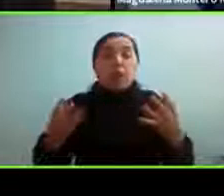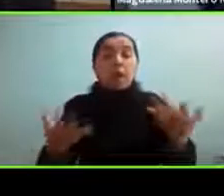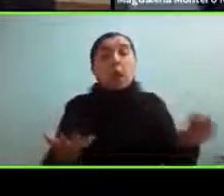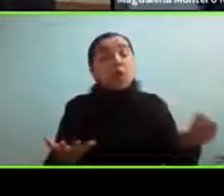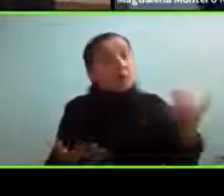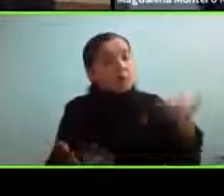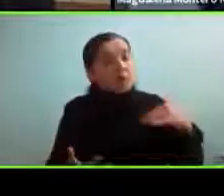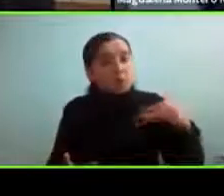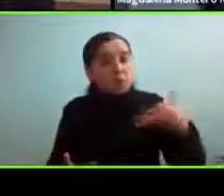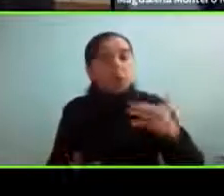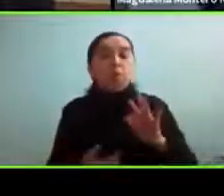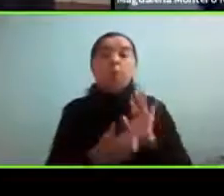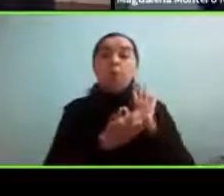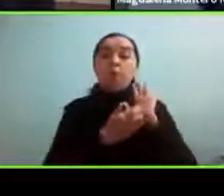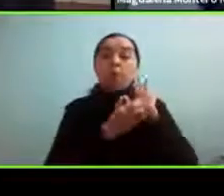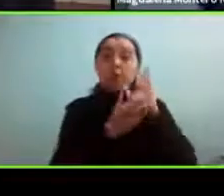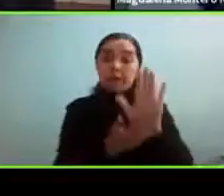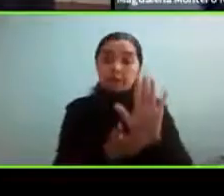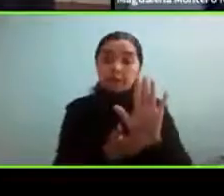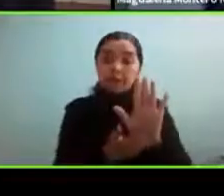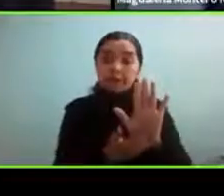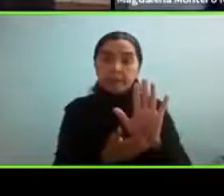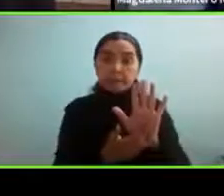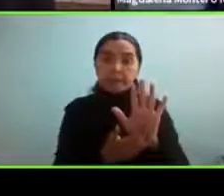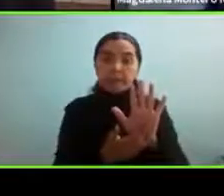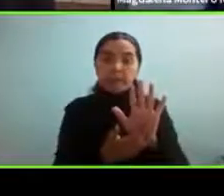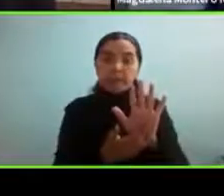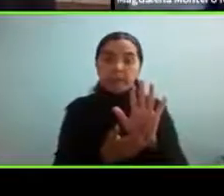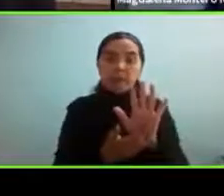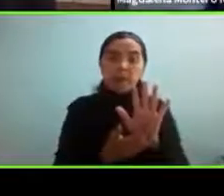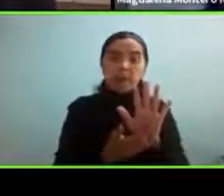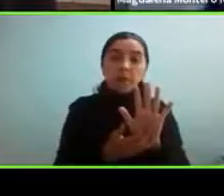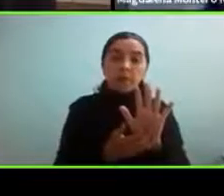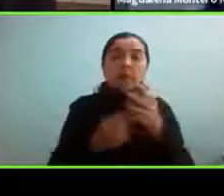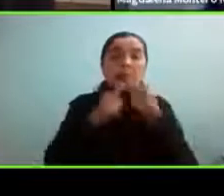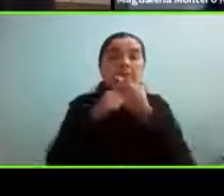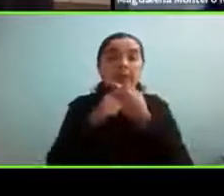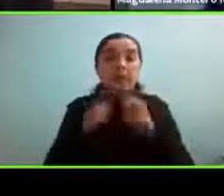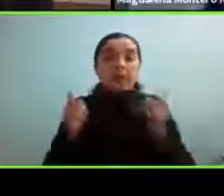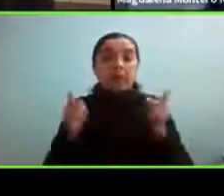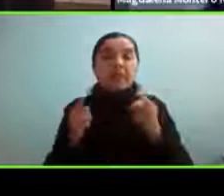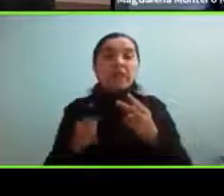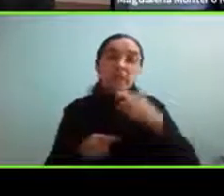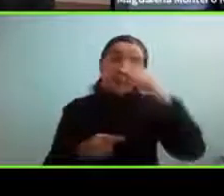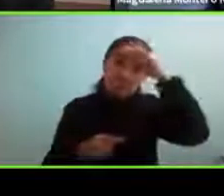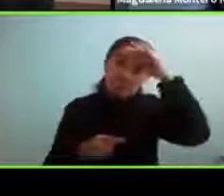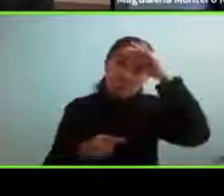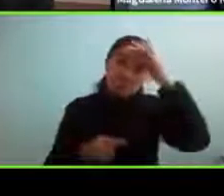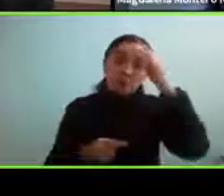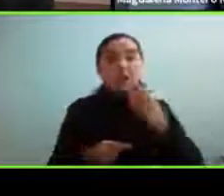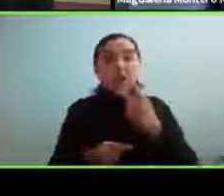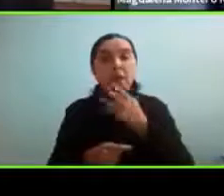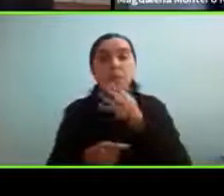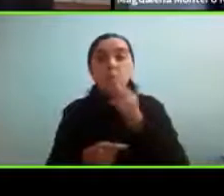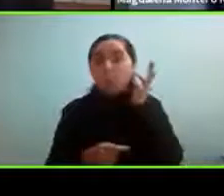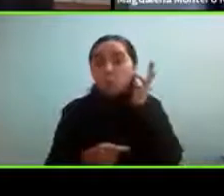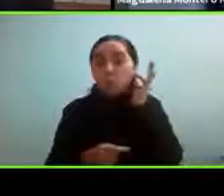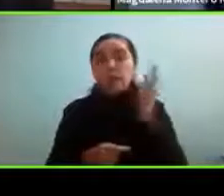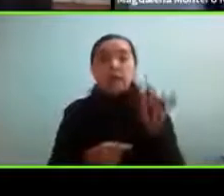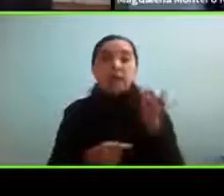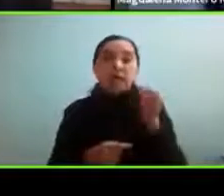muestran justamente digamos las distintas vivencias de mujeres en el espectro autista en la maternidad